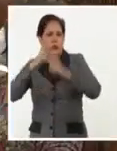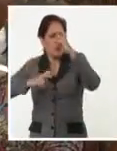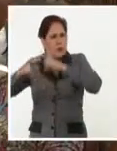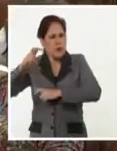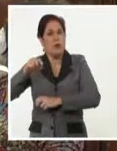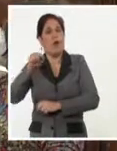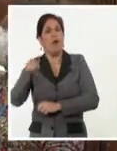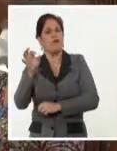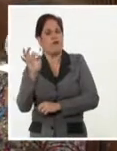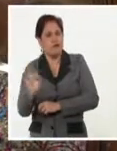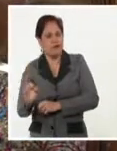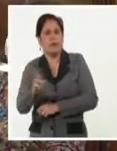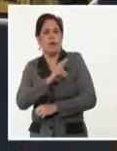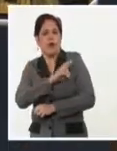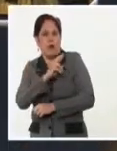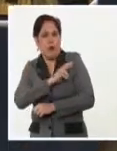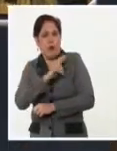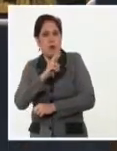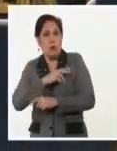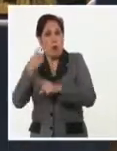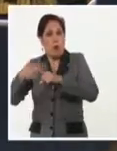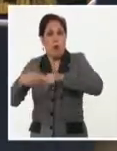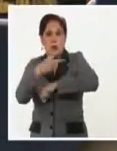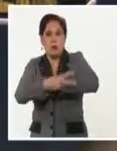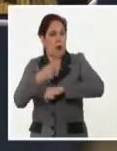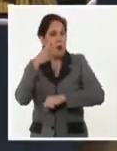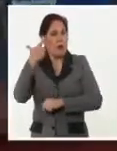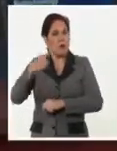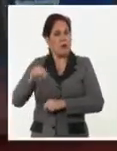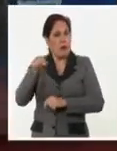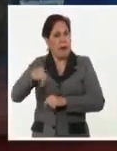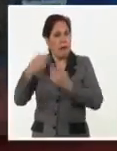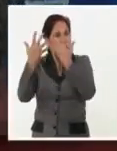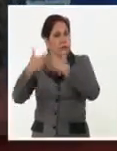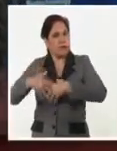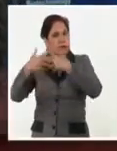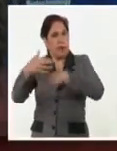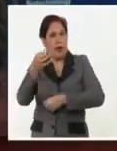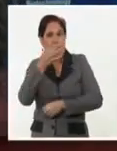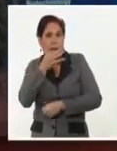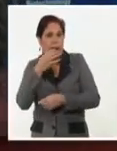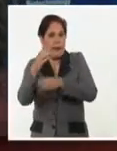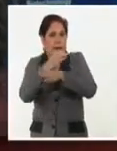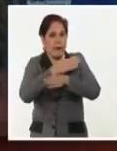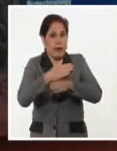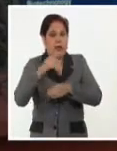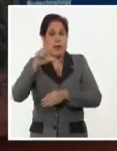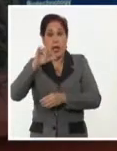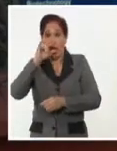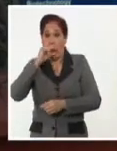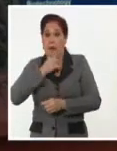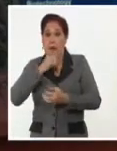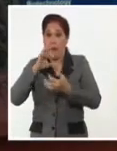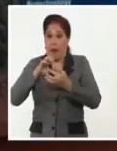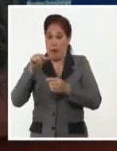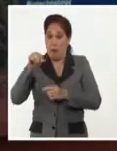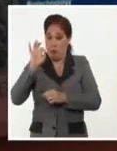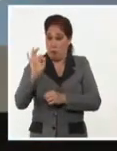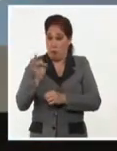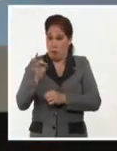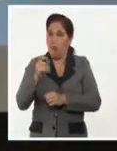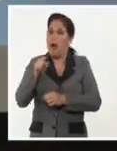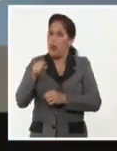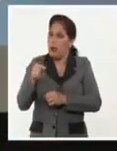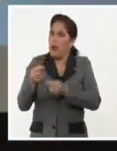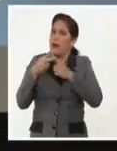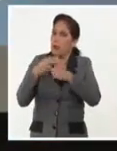existe una verdad de la que se habla poco en su natal, Estados Unidos. Aquí supieron que el Centro de Ingeniería Genética y Biotecnología genera